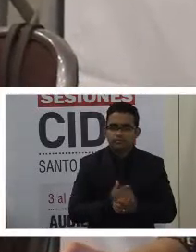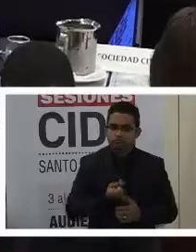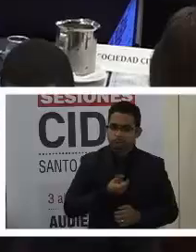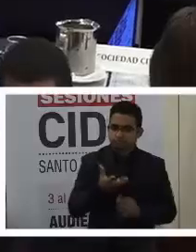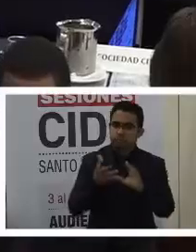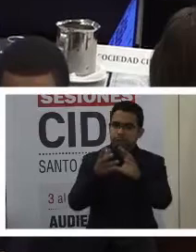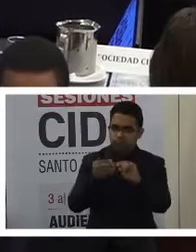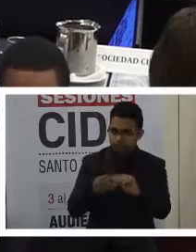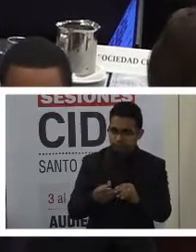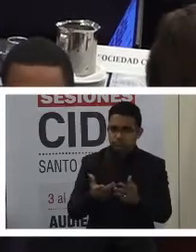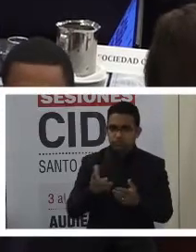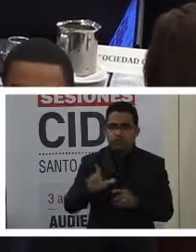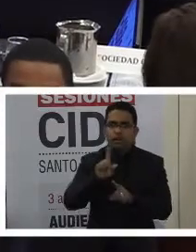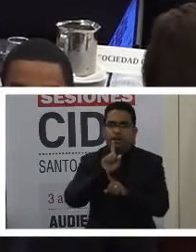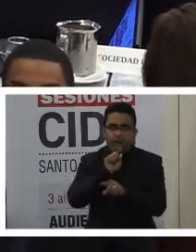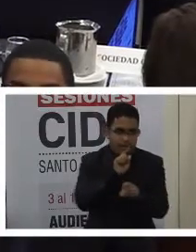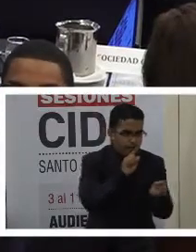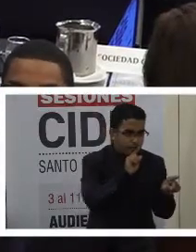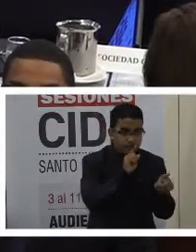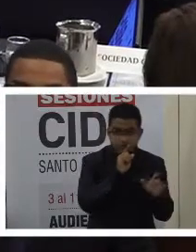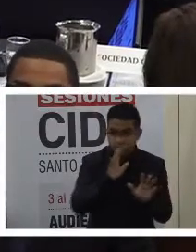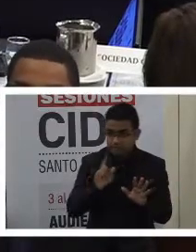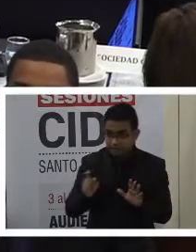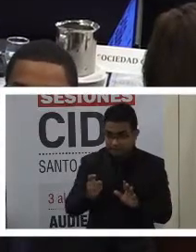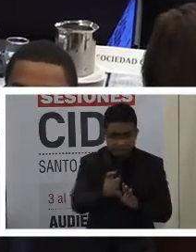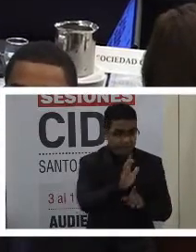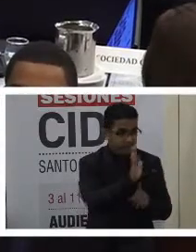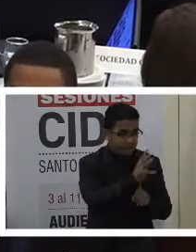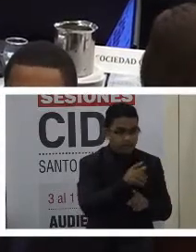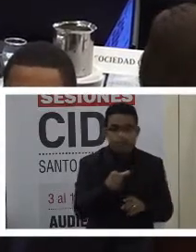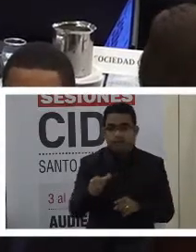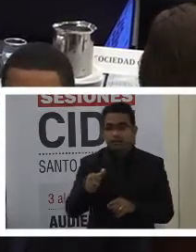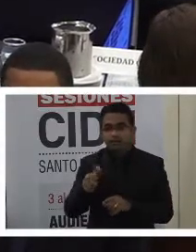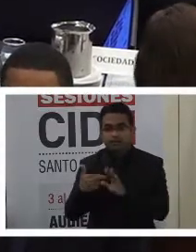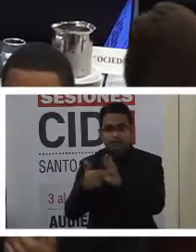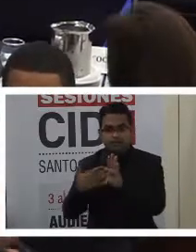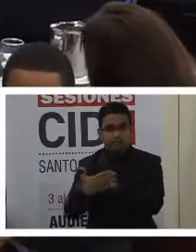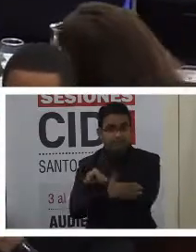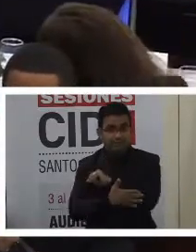o sus respuestas. El Estado, en primer lugar.